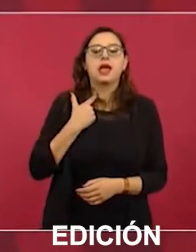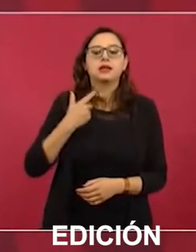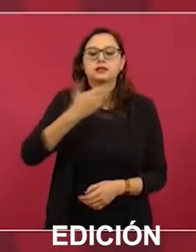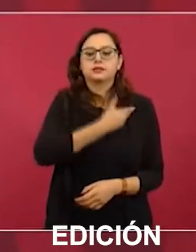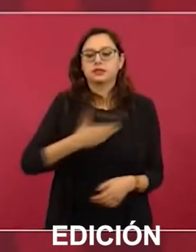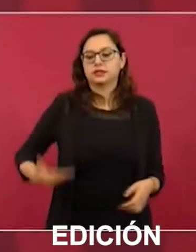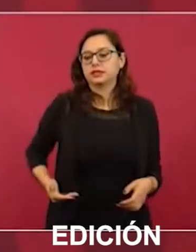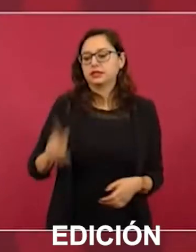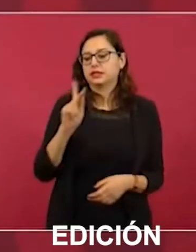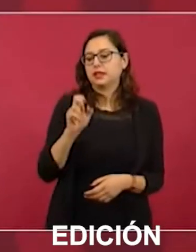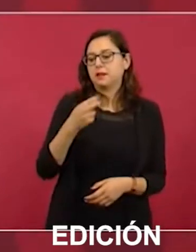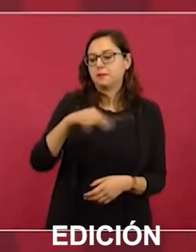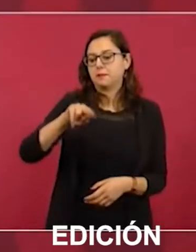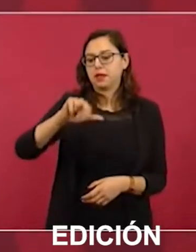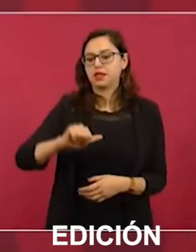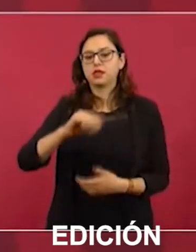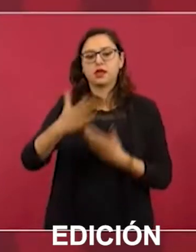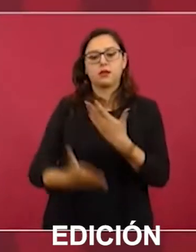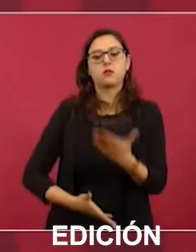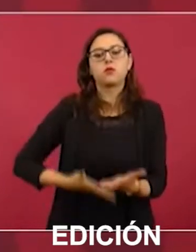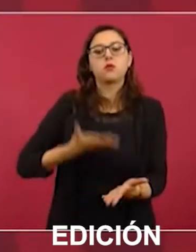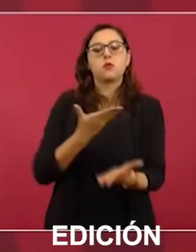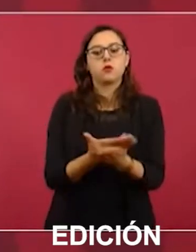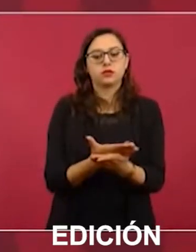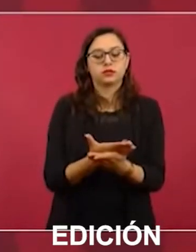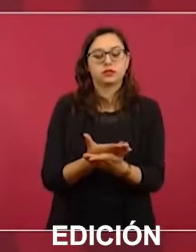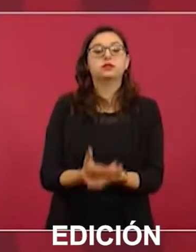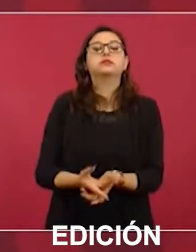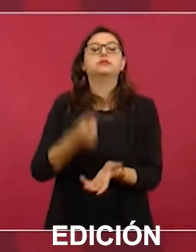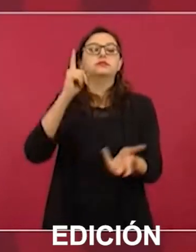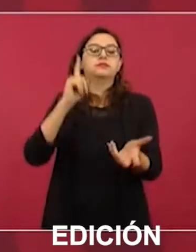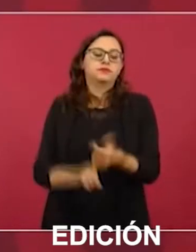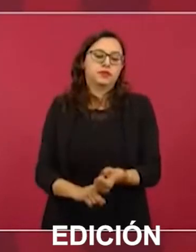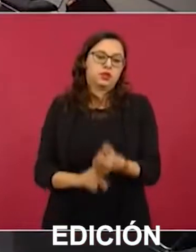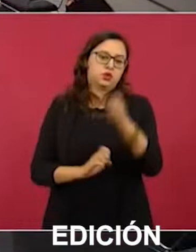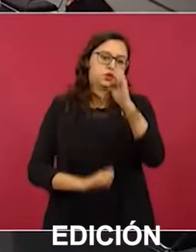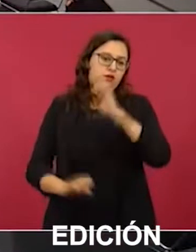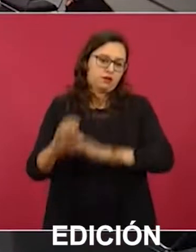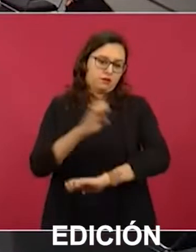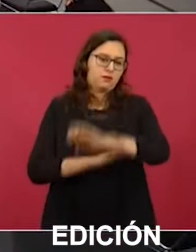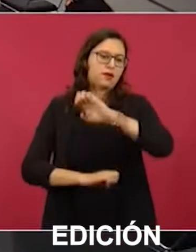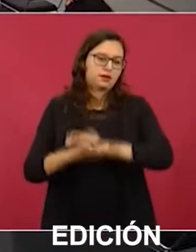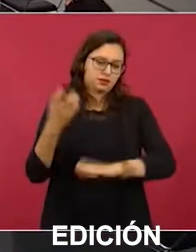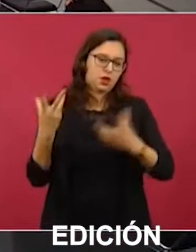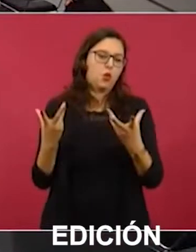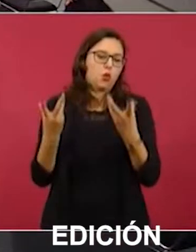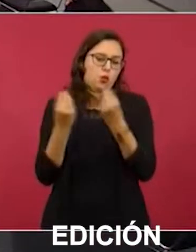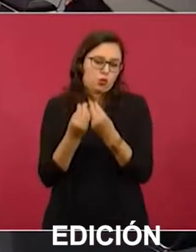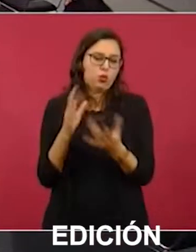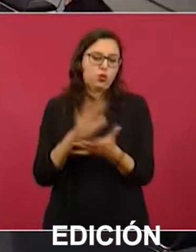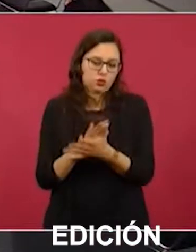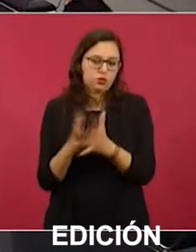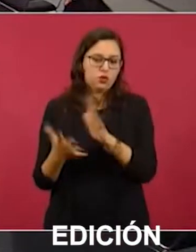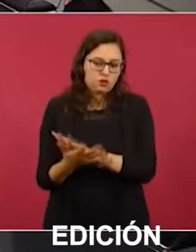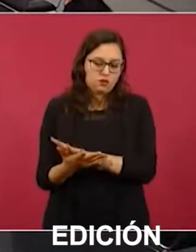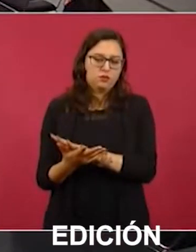vinculada al gobierno, de esas